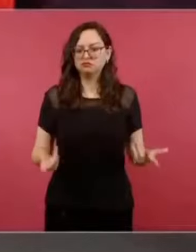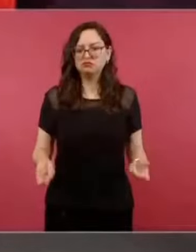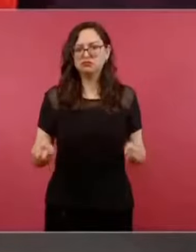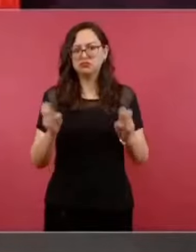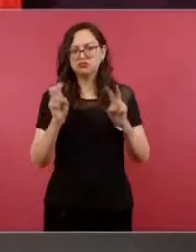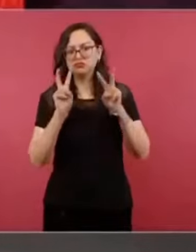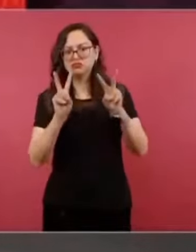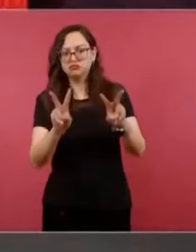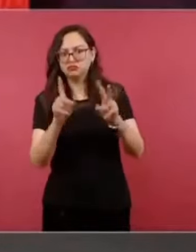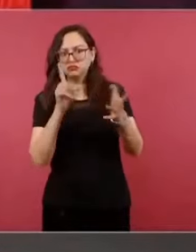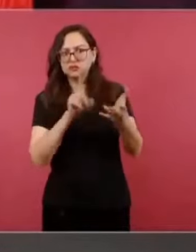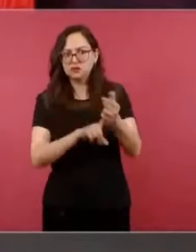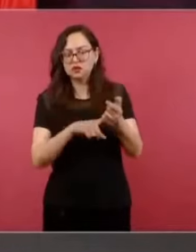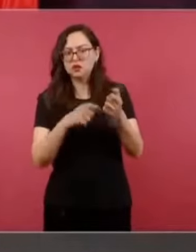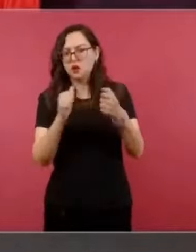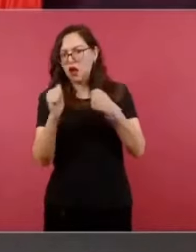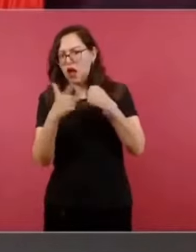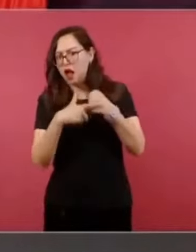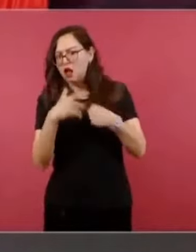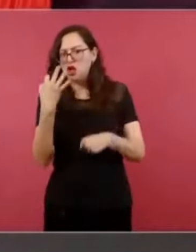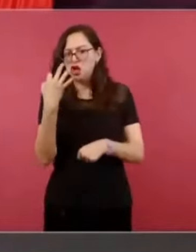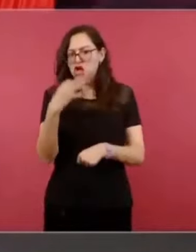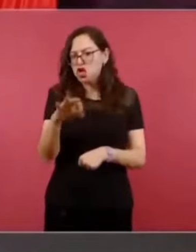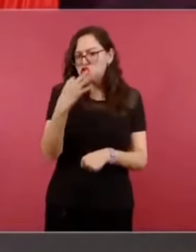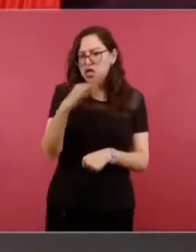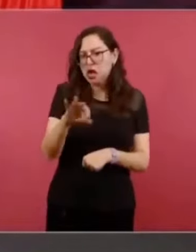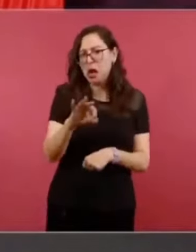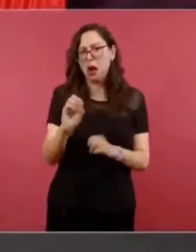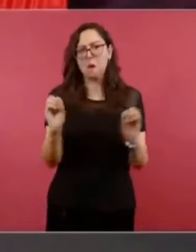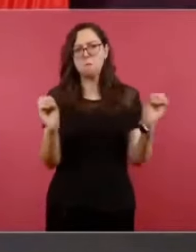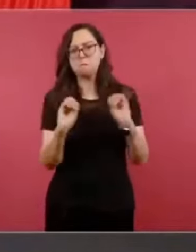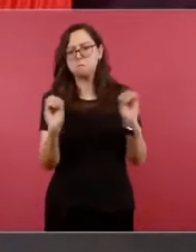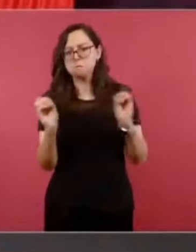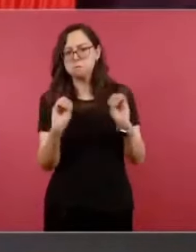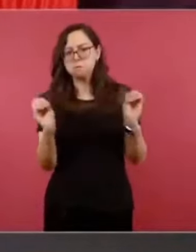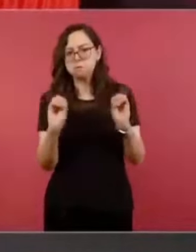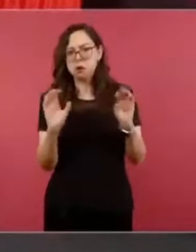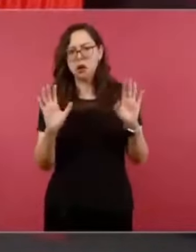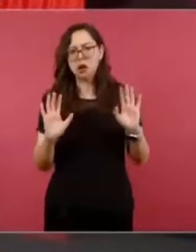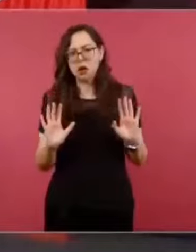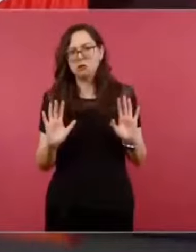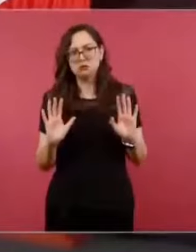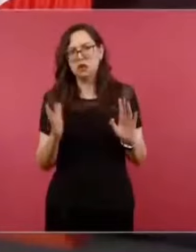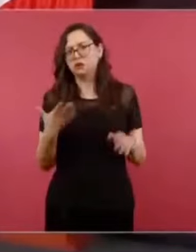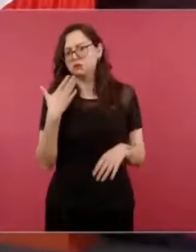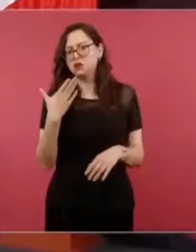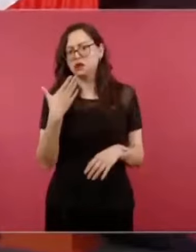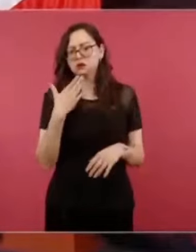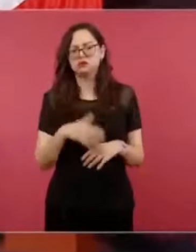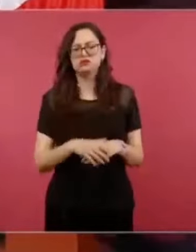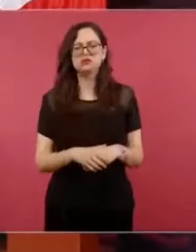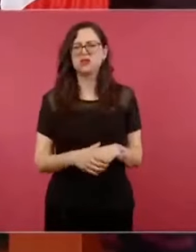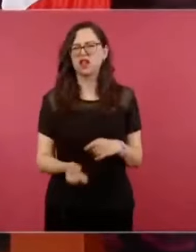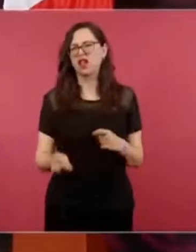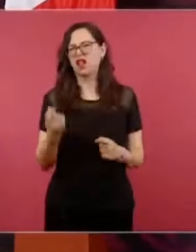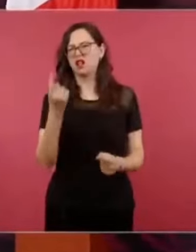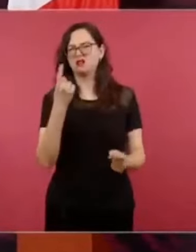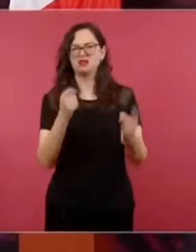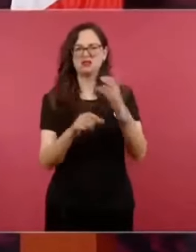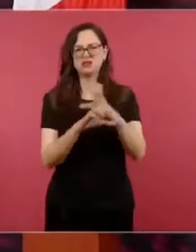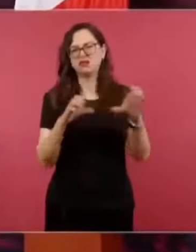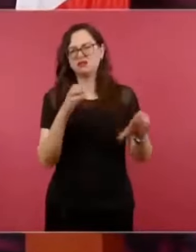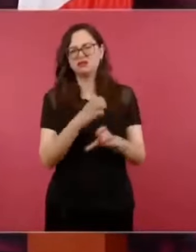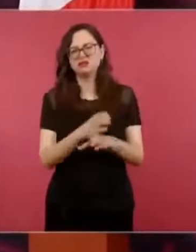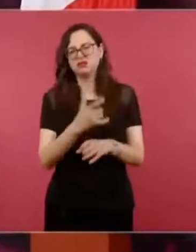algunas cosas ahí menores,